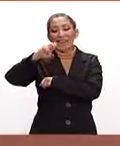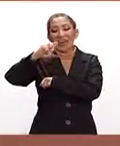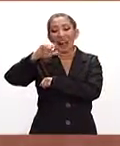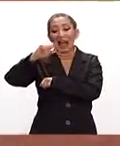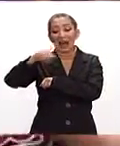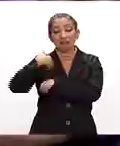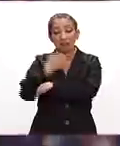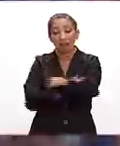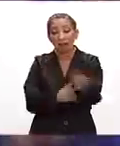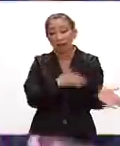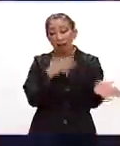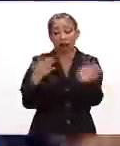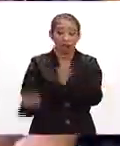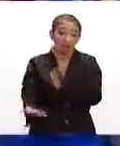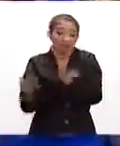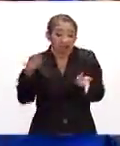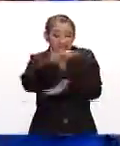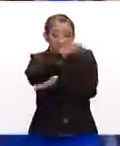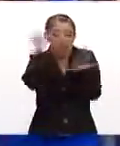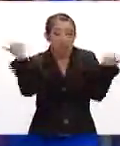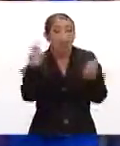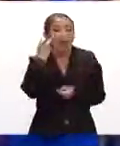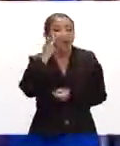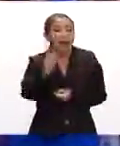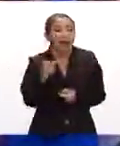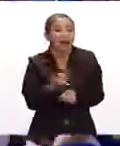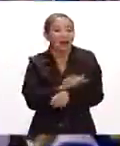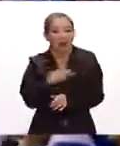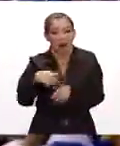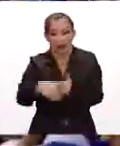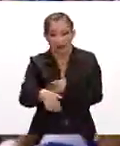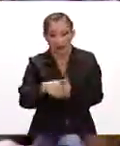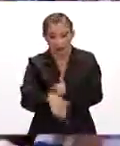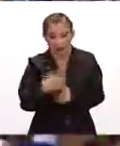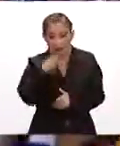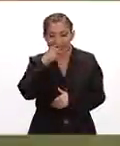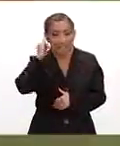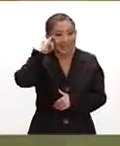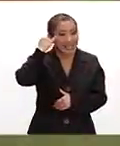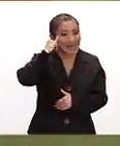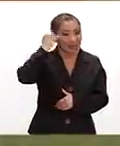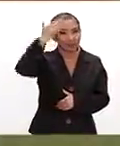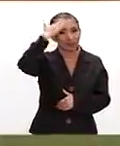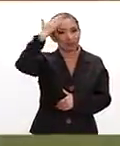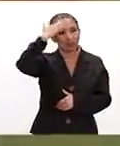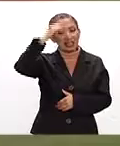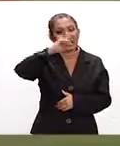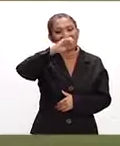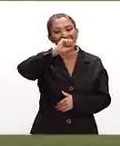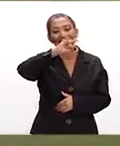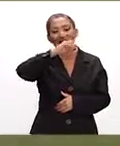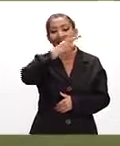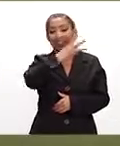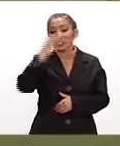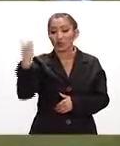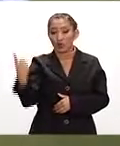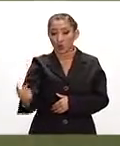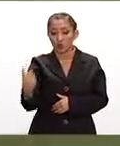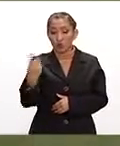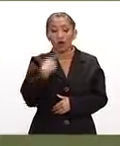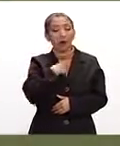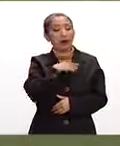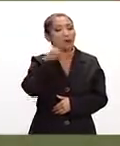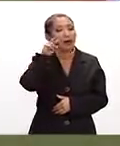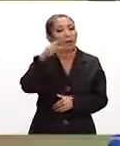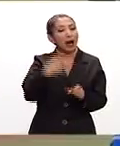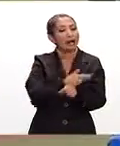muy tarde, todo el tiempo, pues quién sabe, veremos, esto lo dirá. Resulta que los indios lideran la serie 3 a 1 y, bueno, pues hay